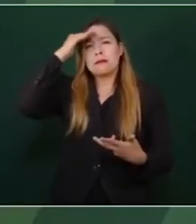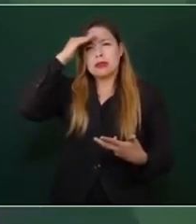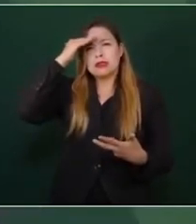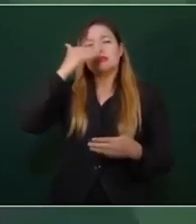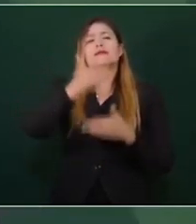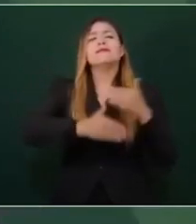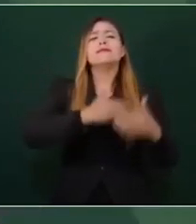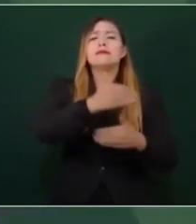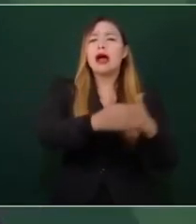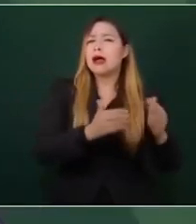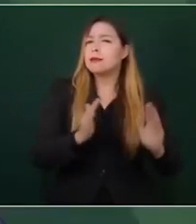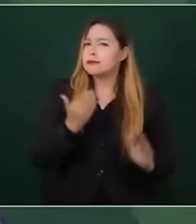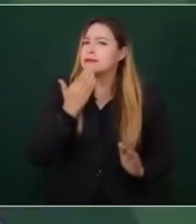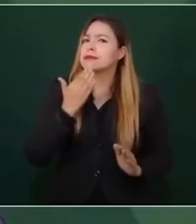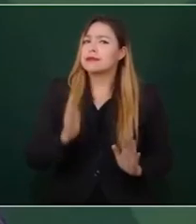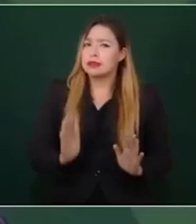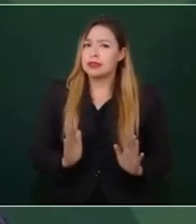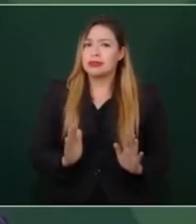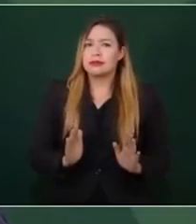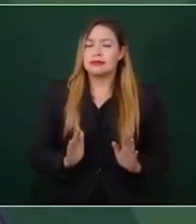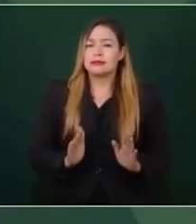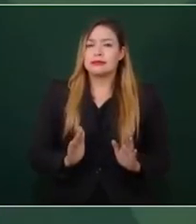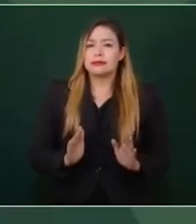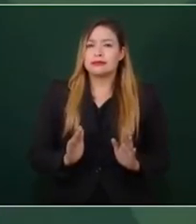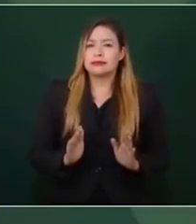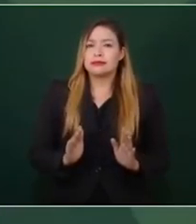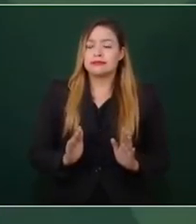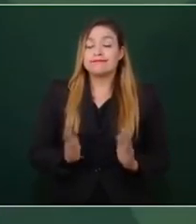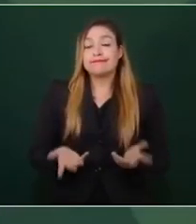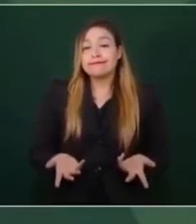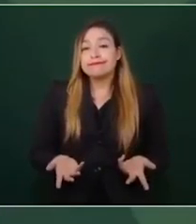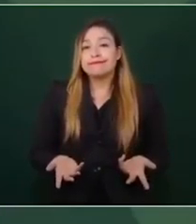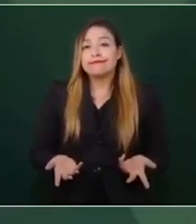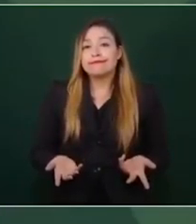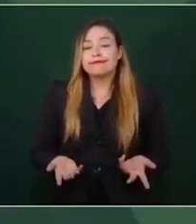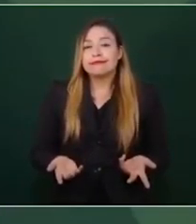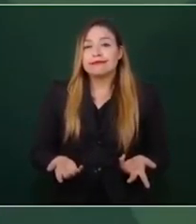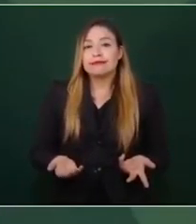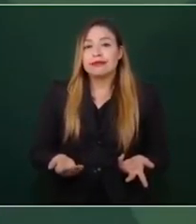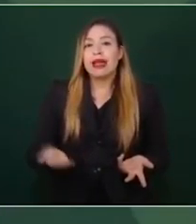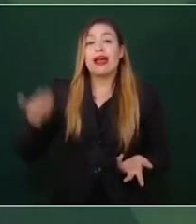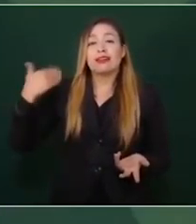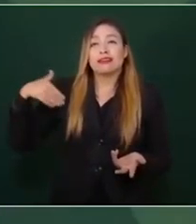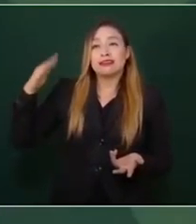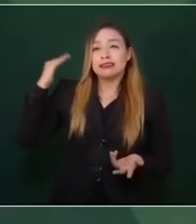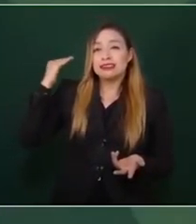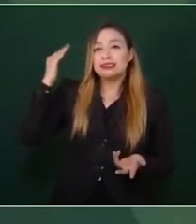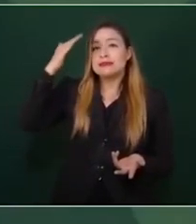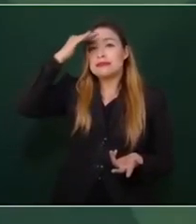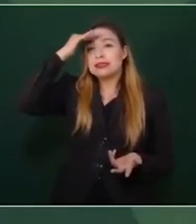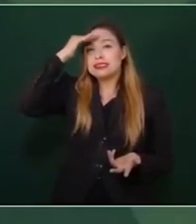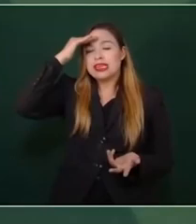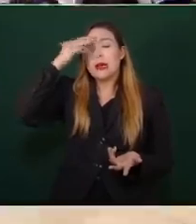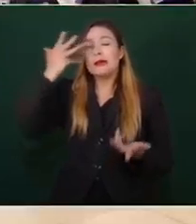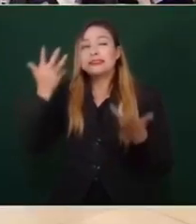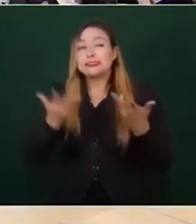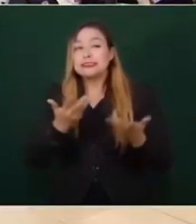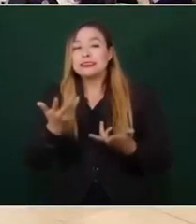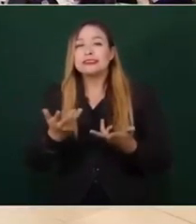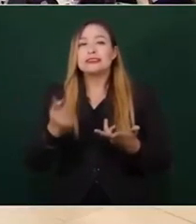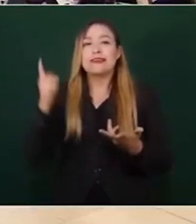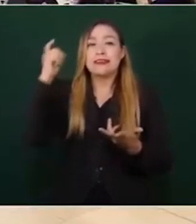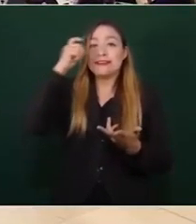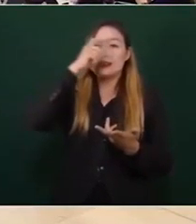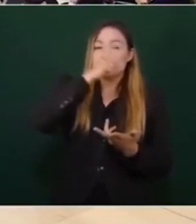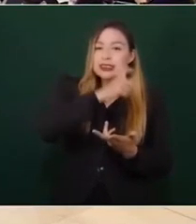se pensaba que iba a complicarse la situación, que se